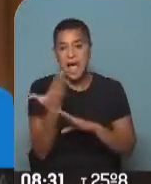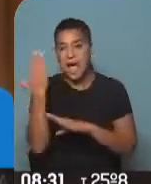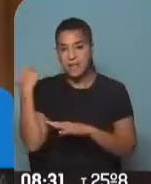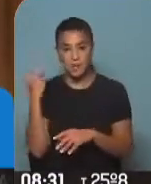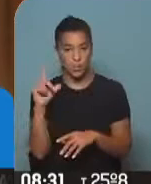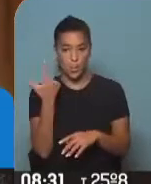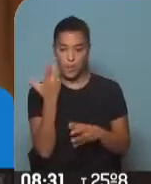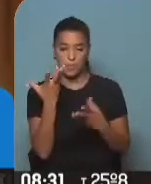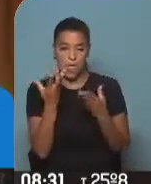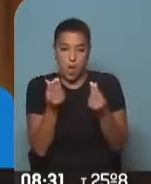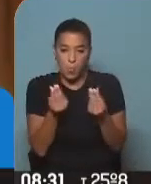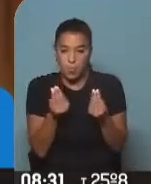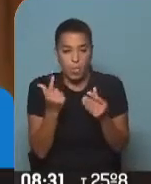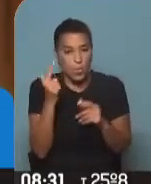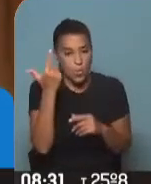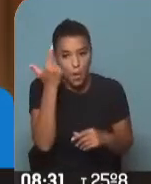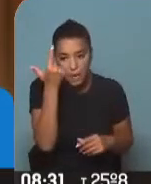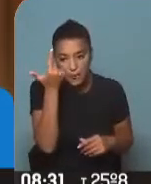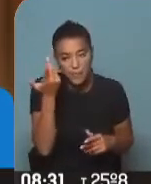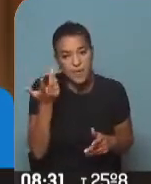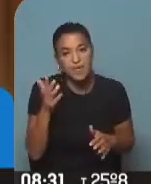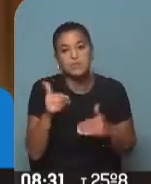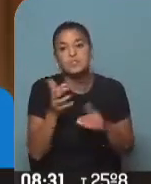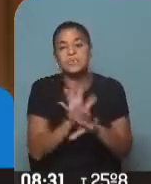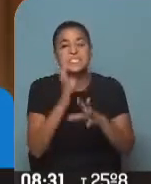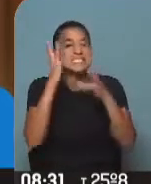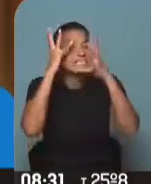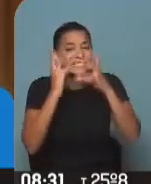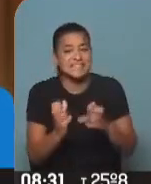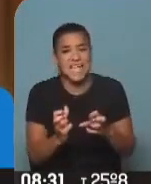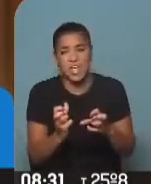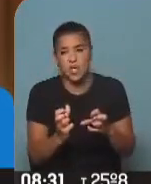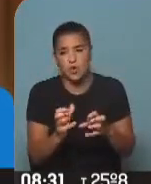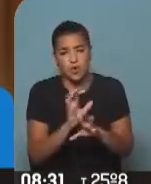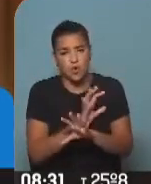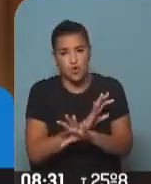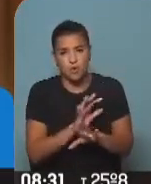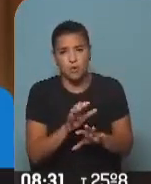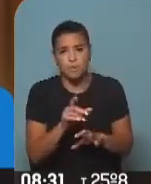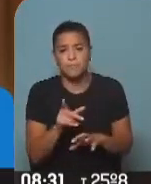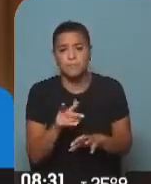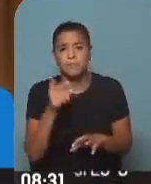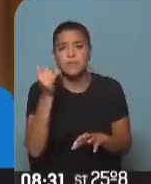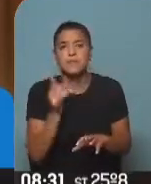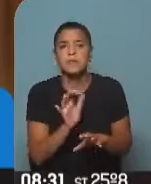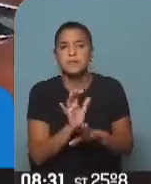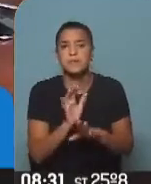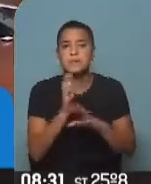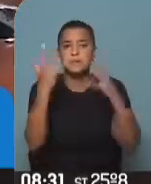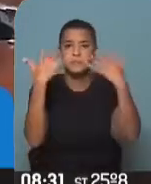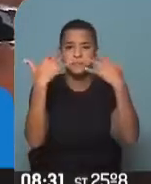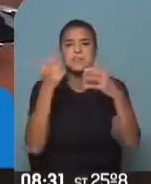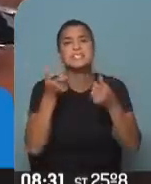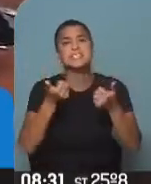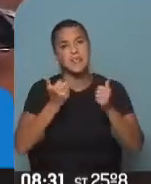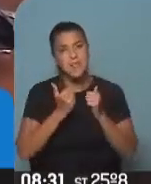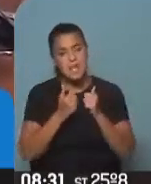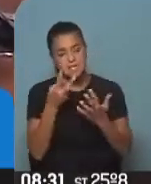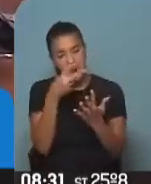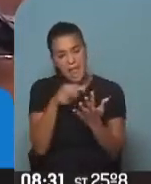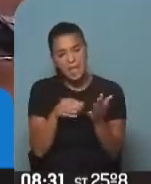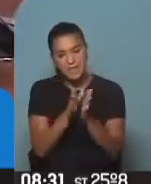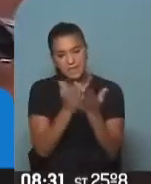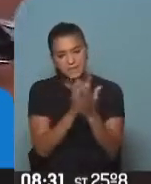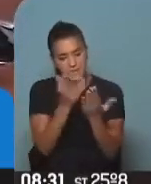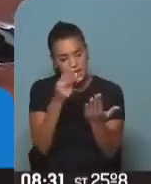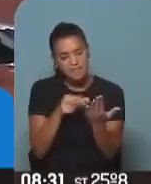humedificadores. Entonces, era una sequedad que producían en la piel. Hay utilizar esas funciones que tienen el acondicionado. Hay que sentarse y leer un poquito